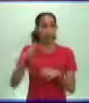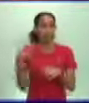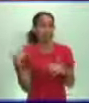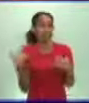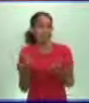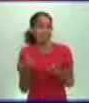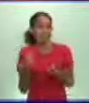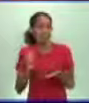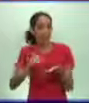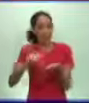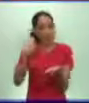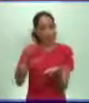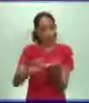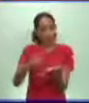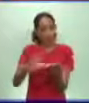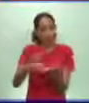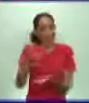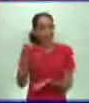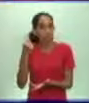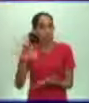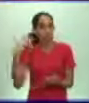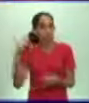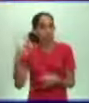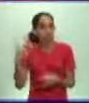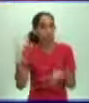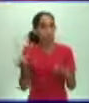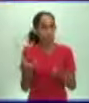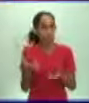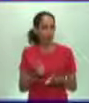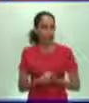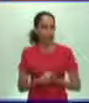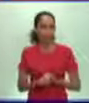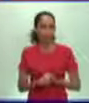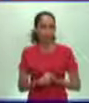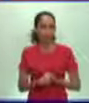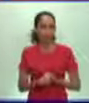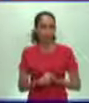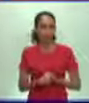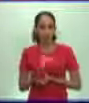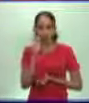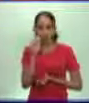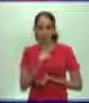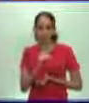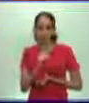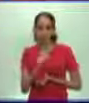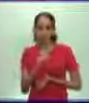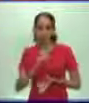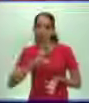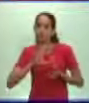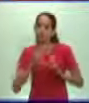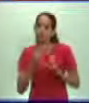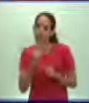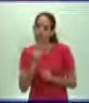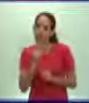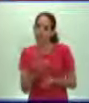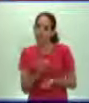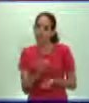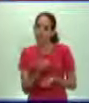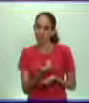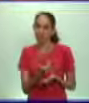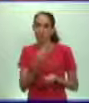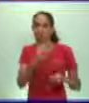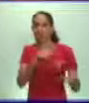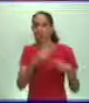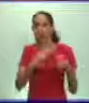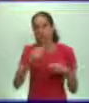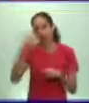el imperio de los turcos para desarrollar esos comercios para de esta manera pues poder comerciar directamente con la India